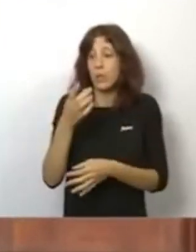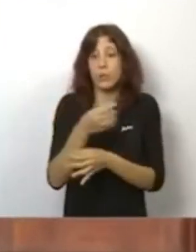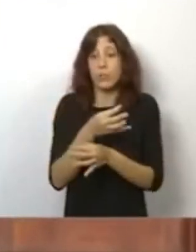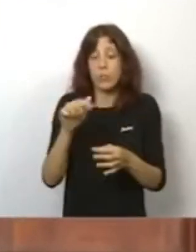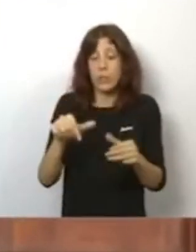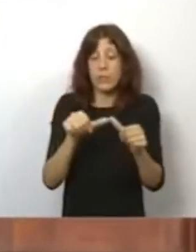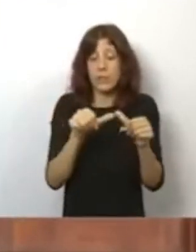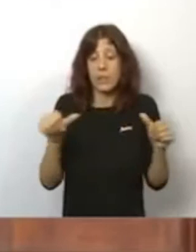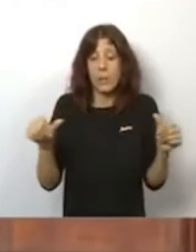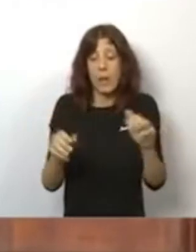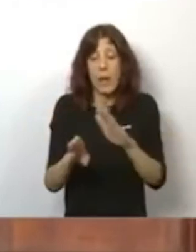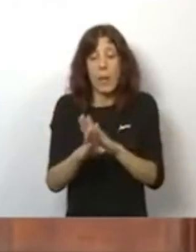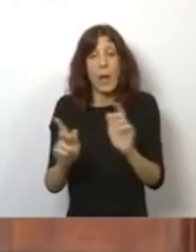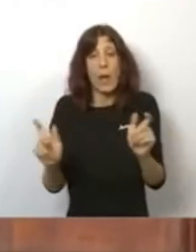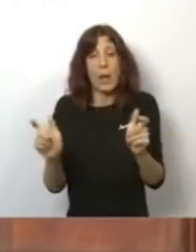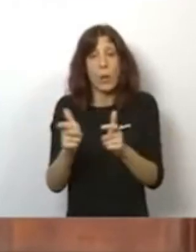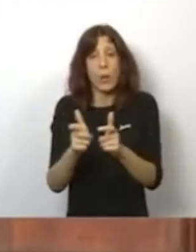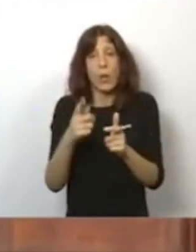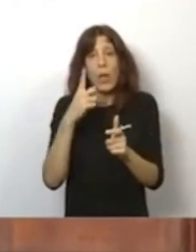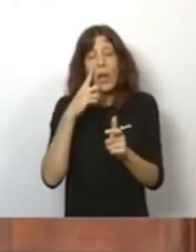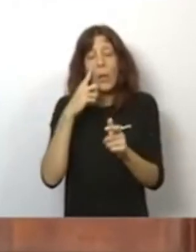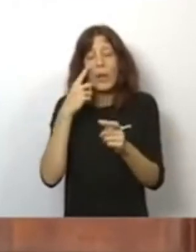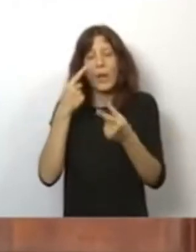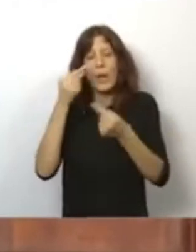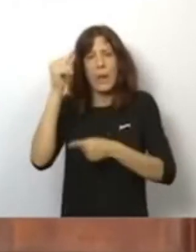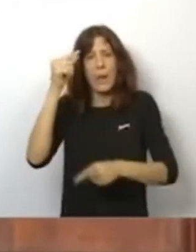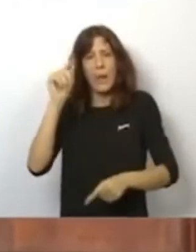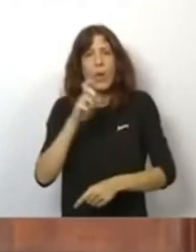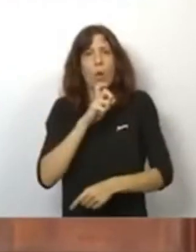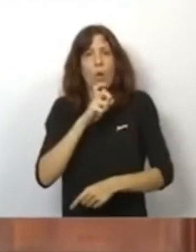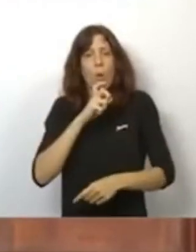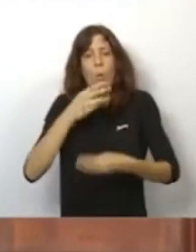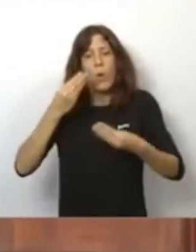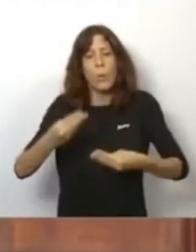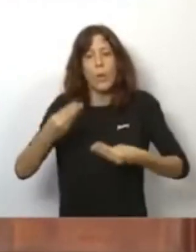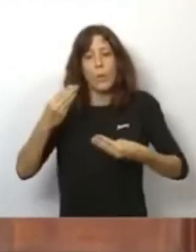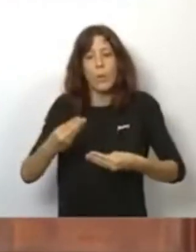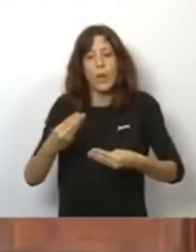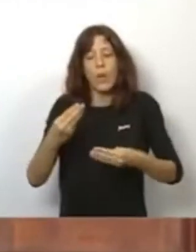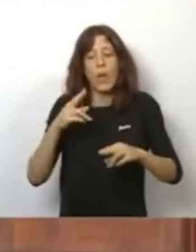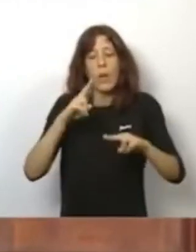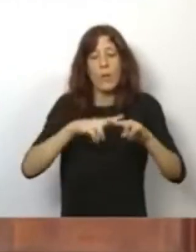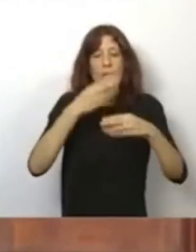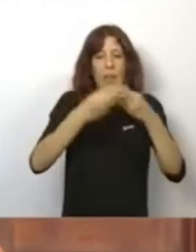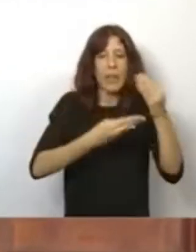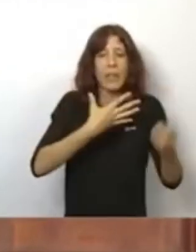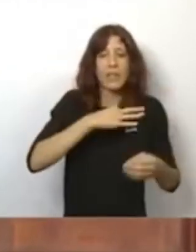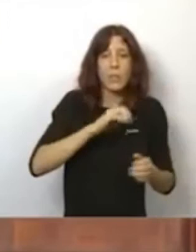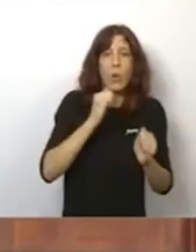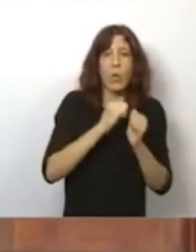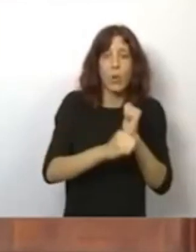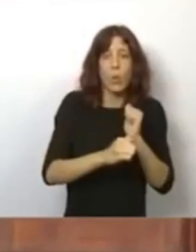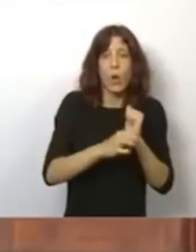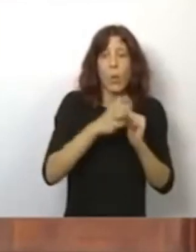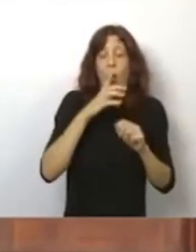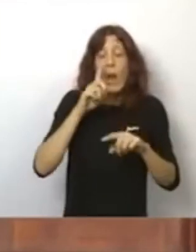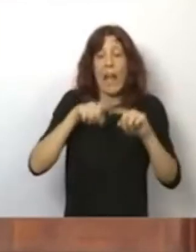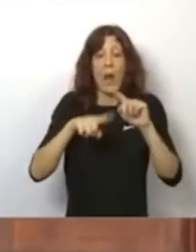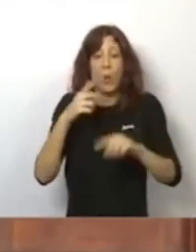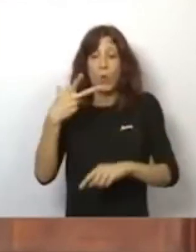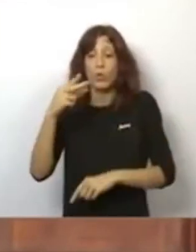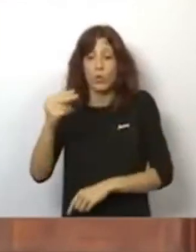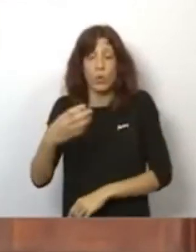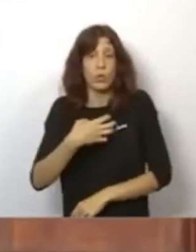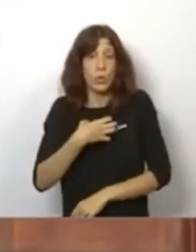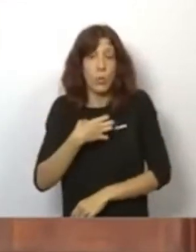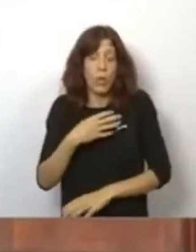mantendremos esa reunión para terminar de perfilar aquellos actos que se puedan llevar a cabo porque se van a renunciar a muchos otros que